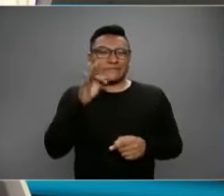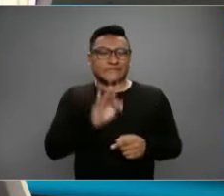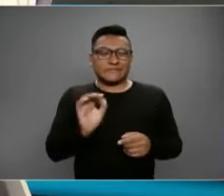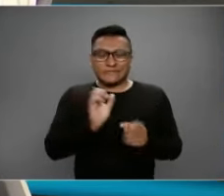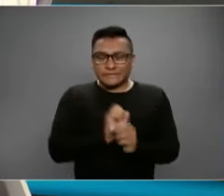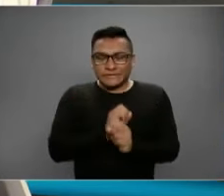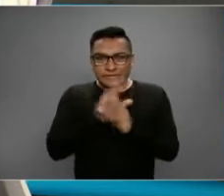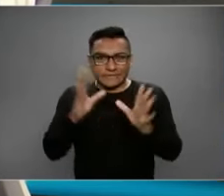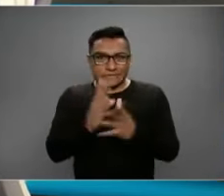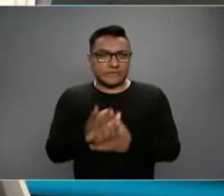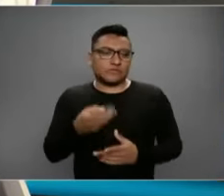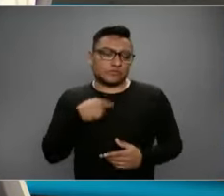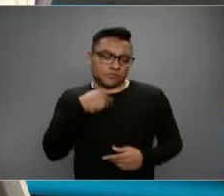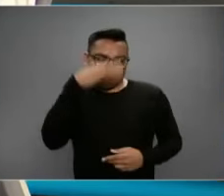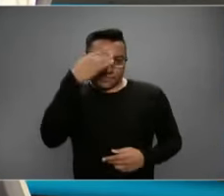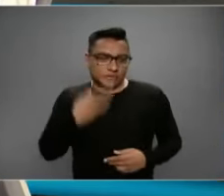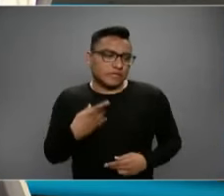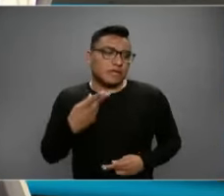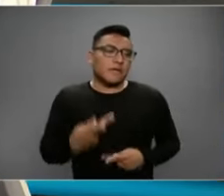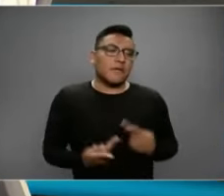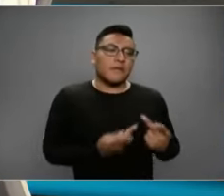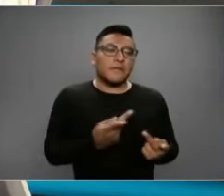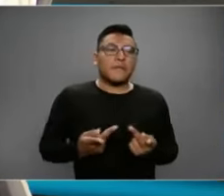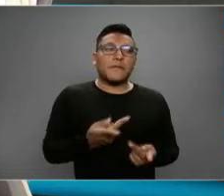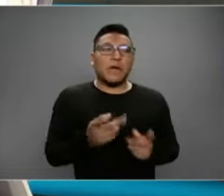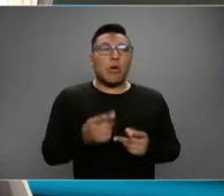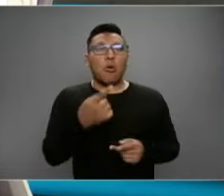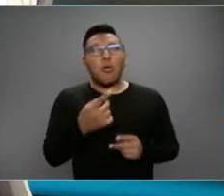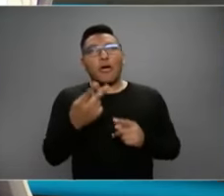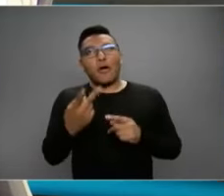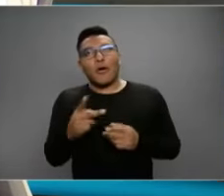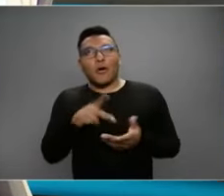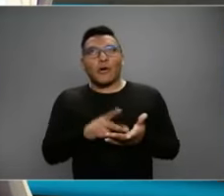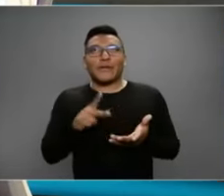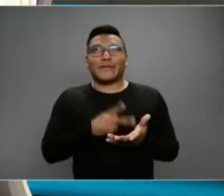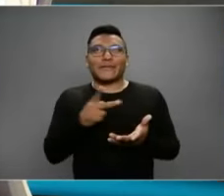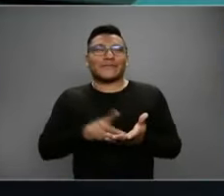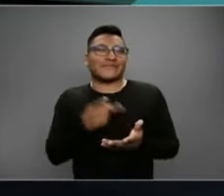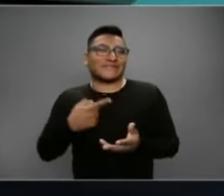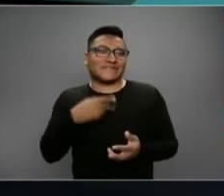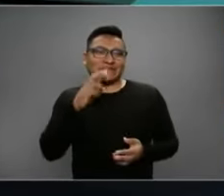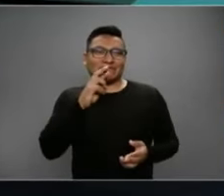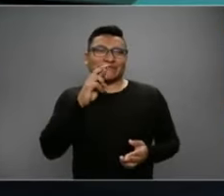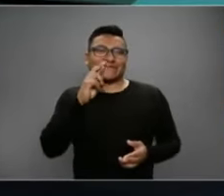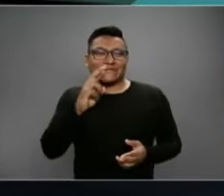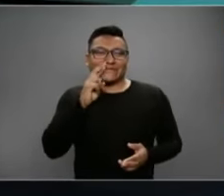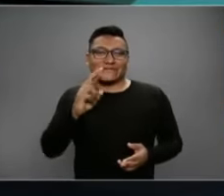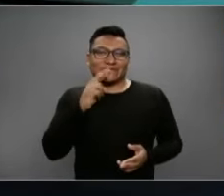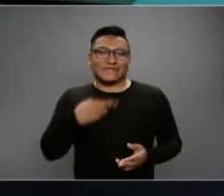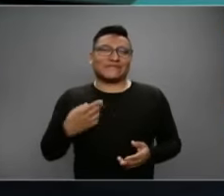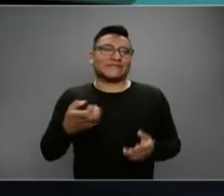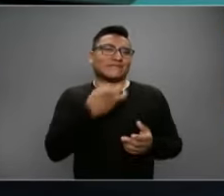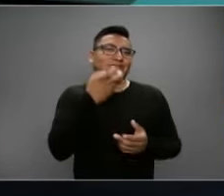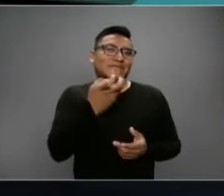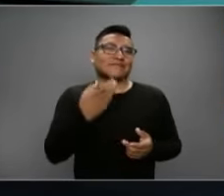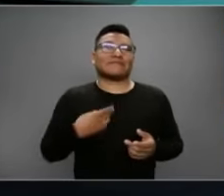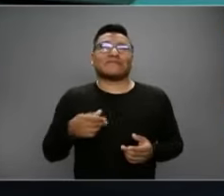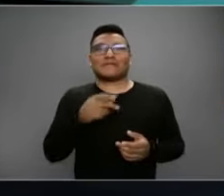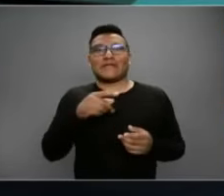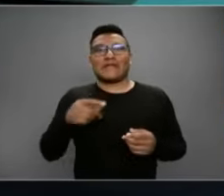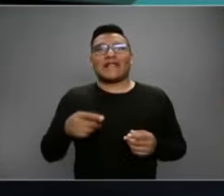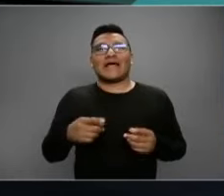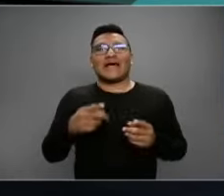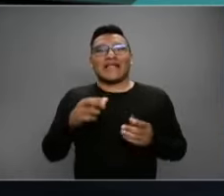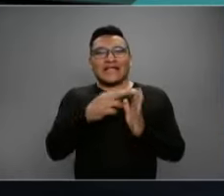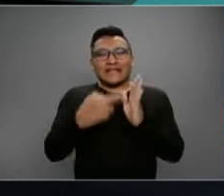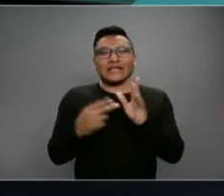muchas veces las mismas preguntas una y otra vez. Y que ya deben estar cansados de repetir, por ejemplo, quédate en casa, quédate